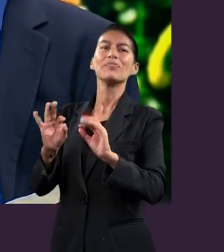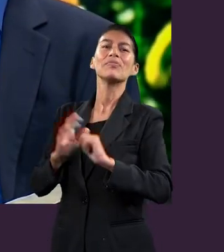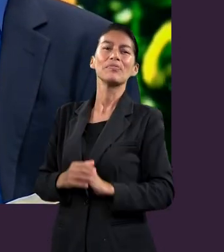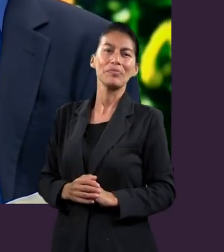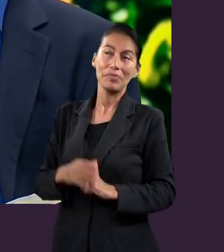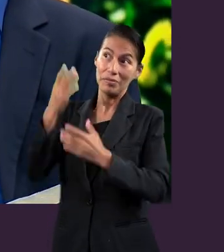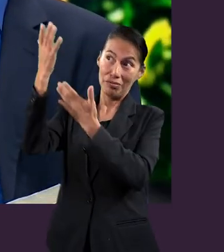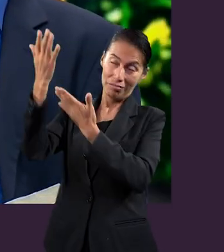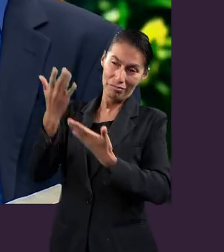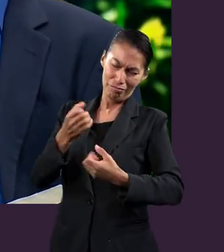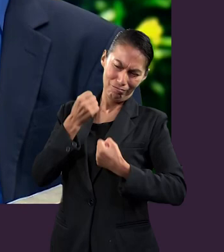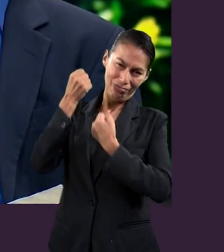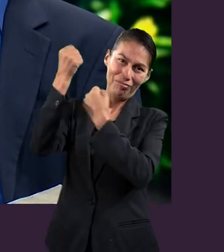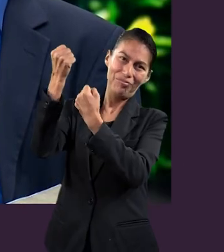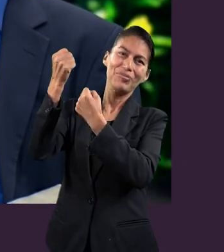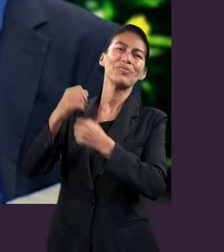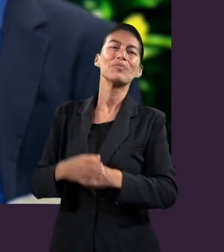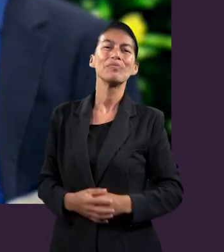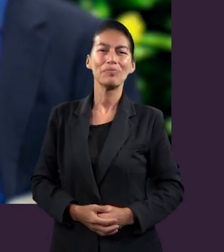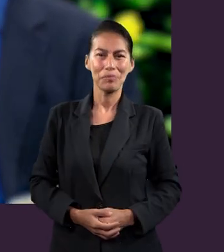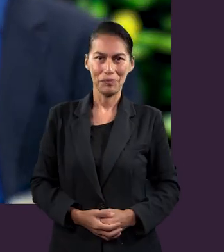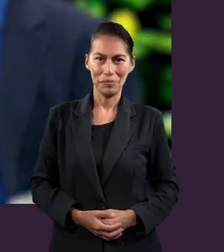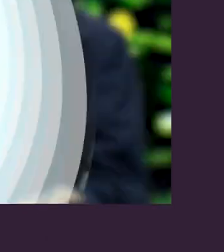transformadas por su poder.